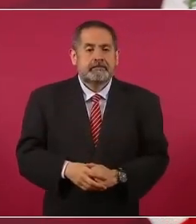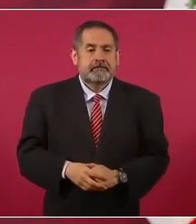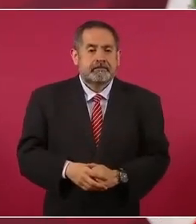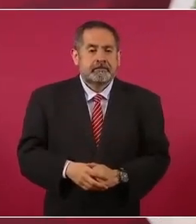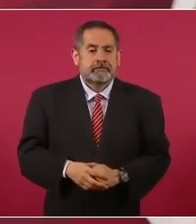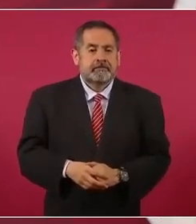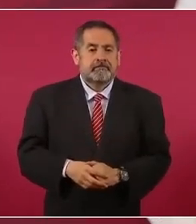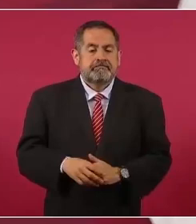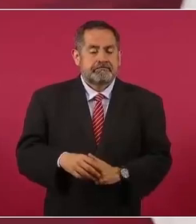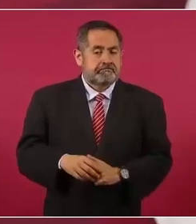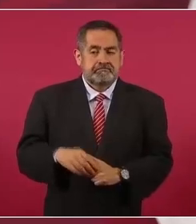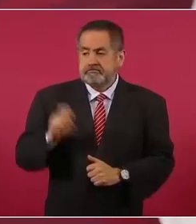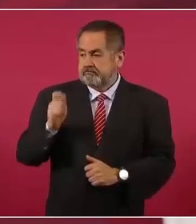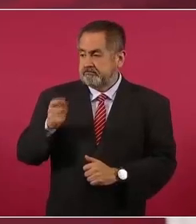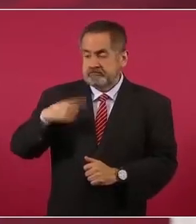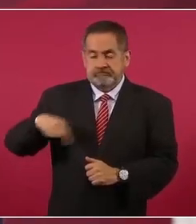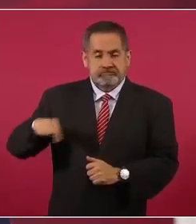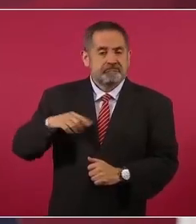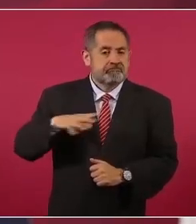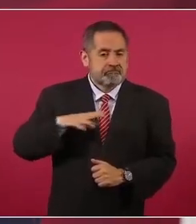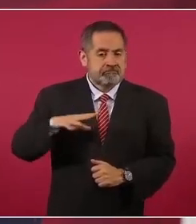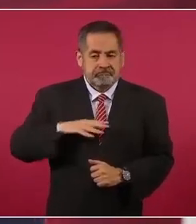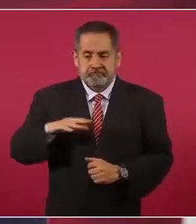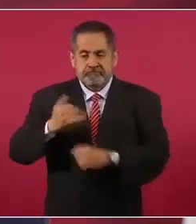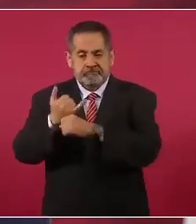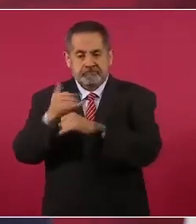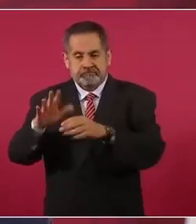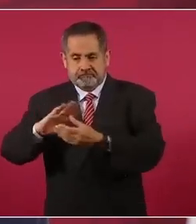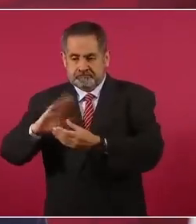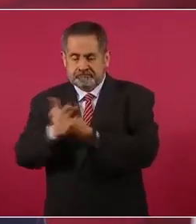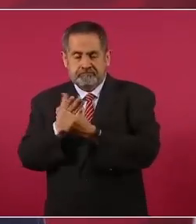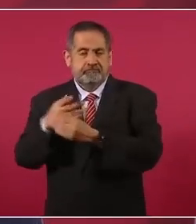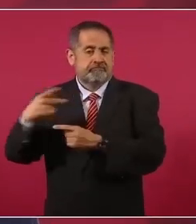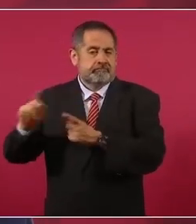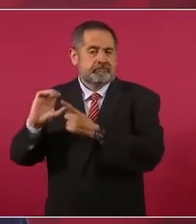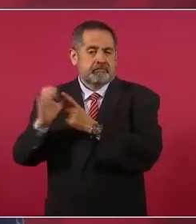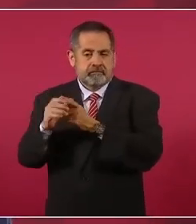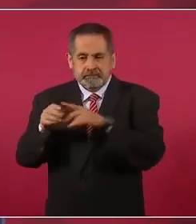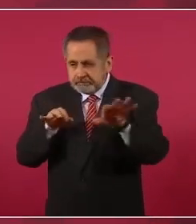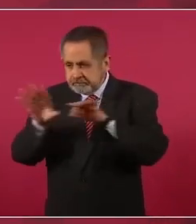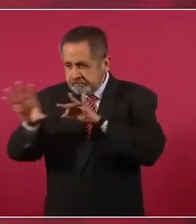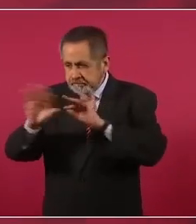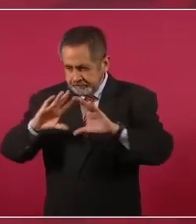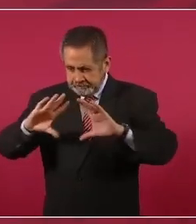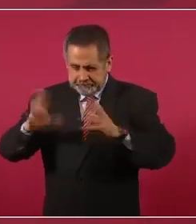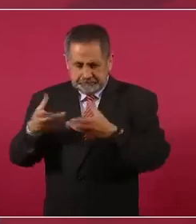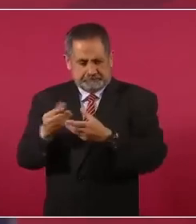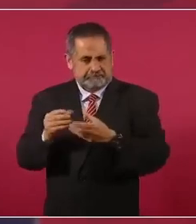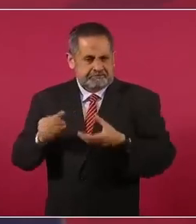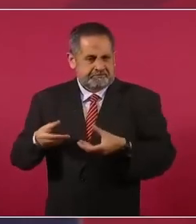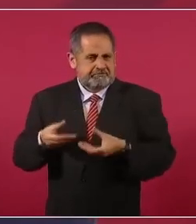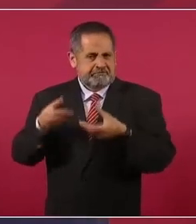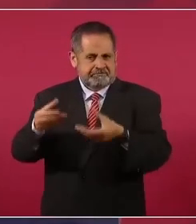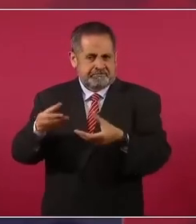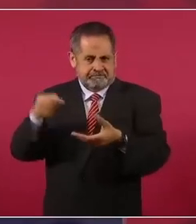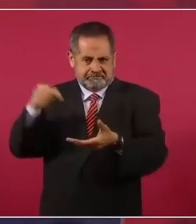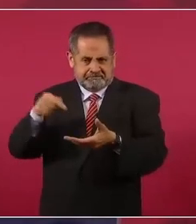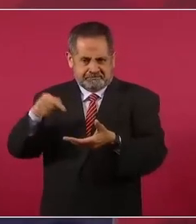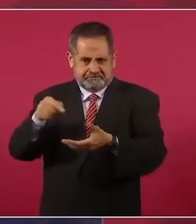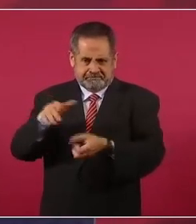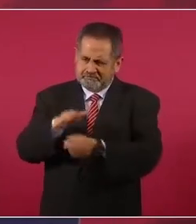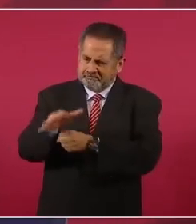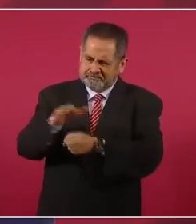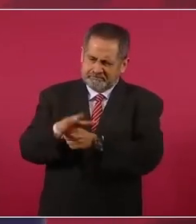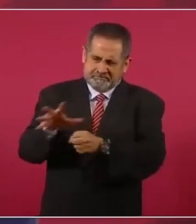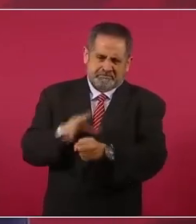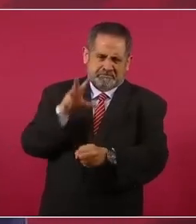pero tenemos un informe de la comisión y hay todos los